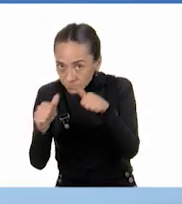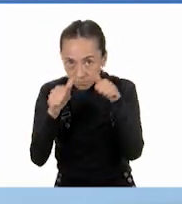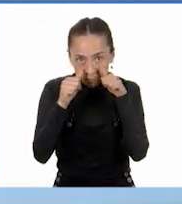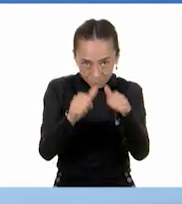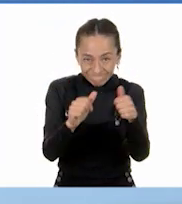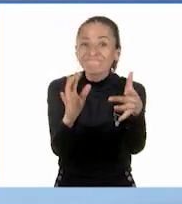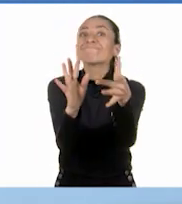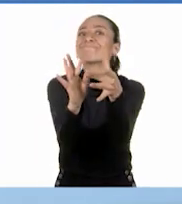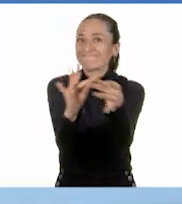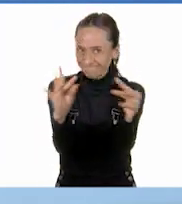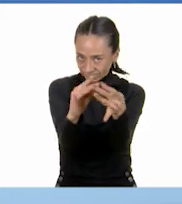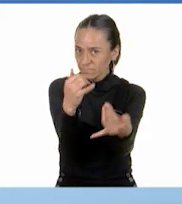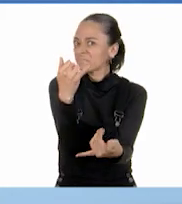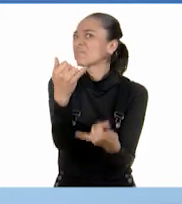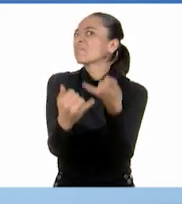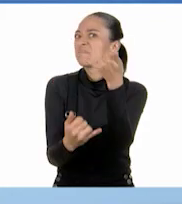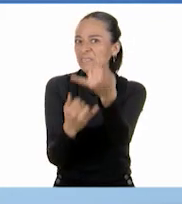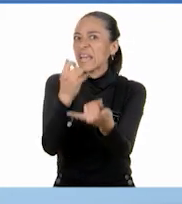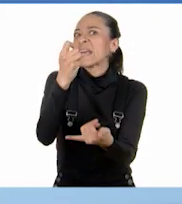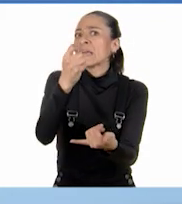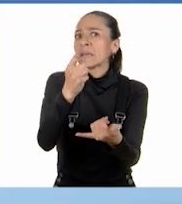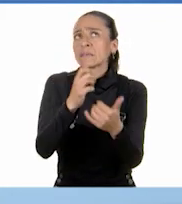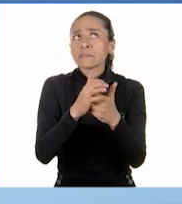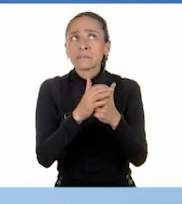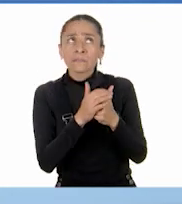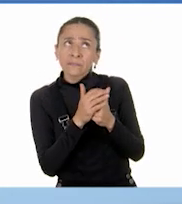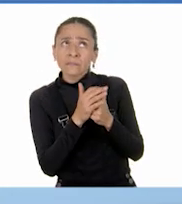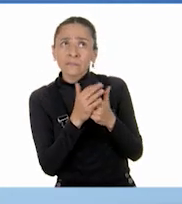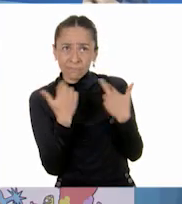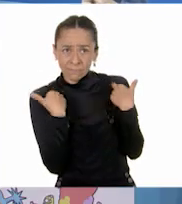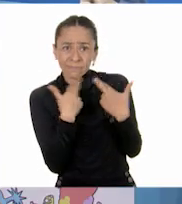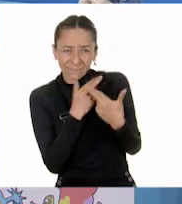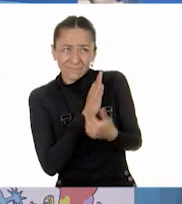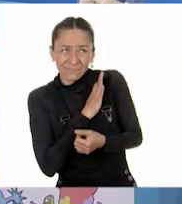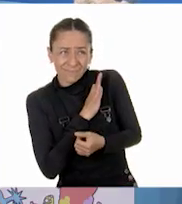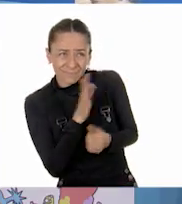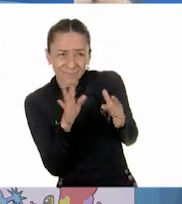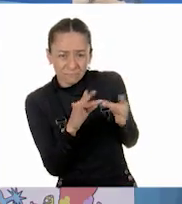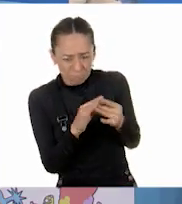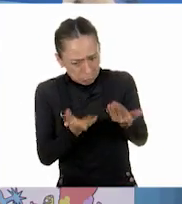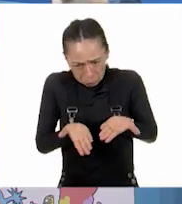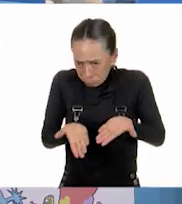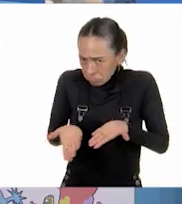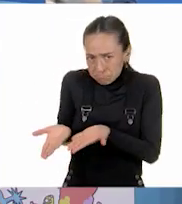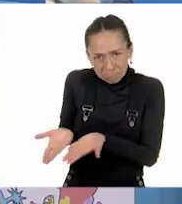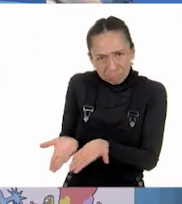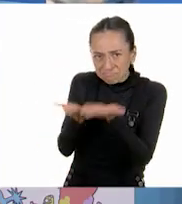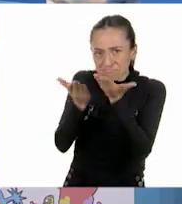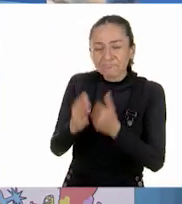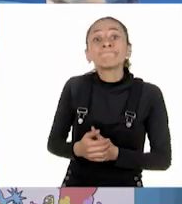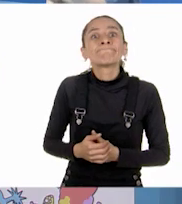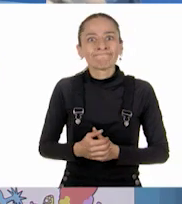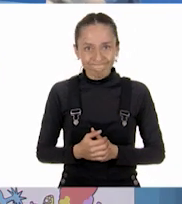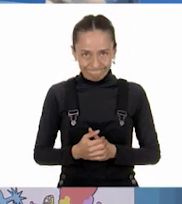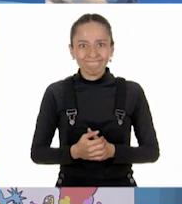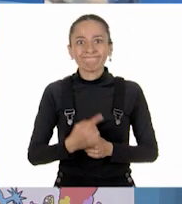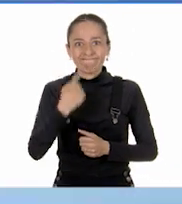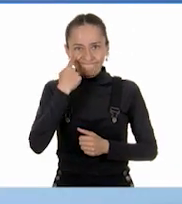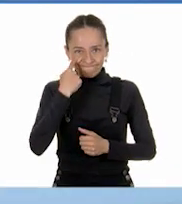qué consiste el juego. ¿Puedo, maestra? Adelante, adelante. Muy bien. Primero vamos a asignar